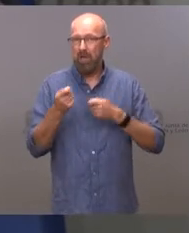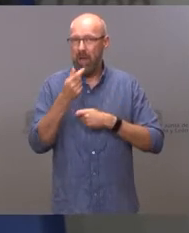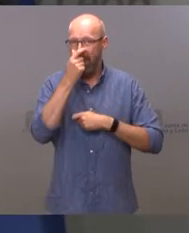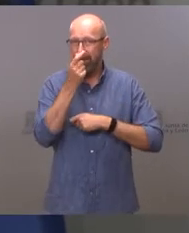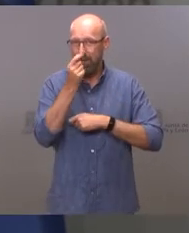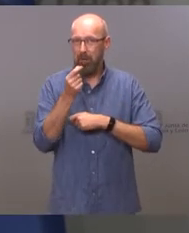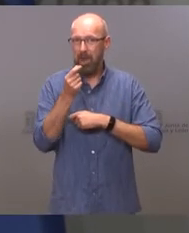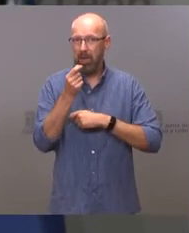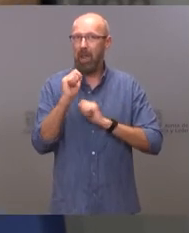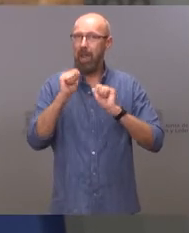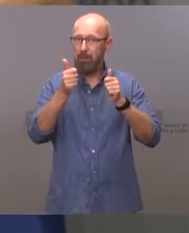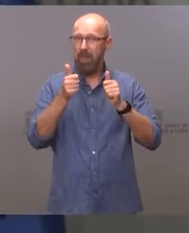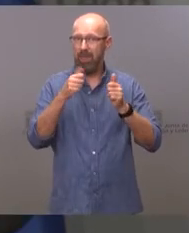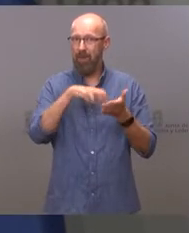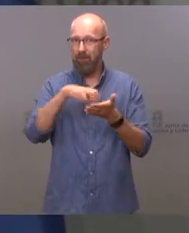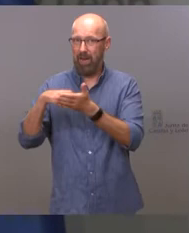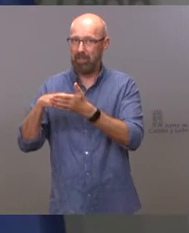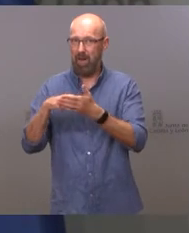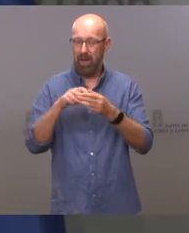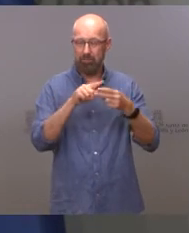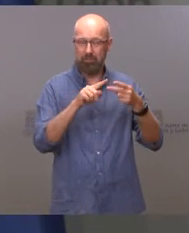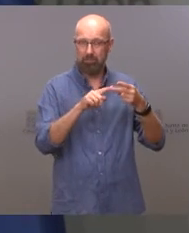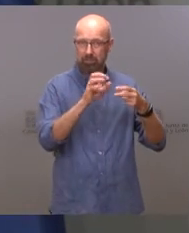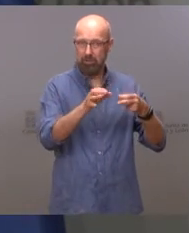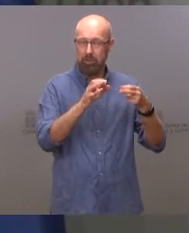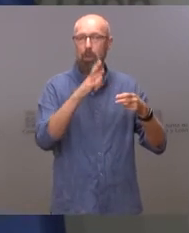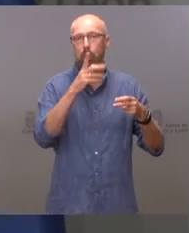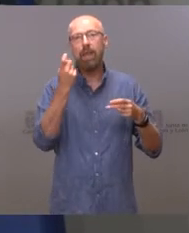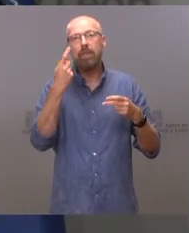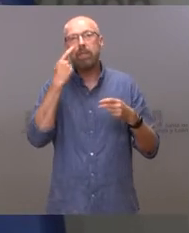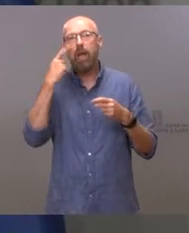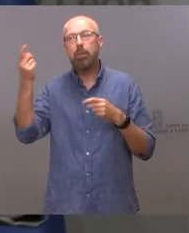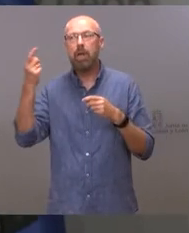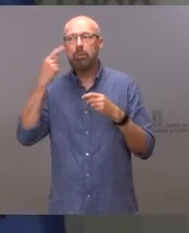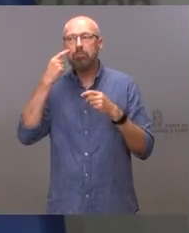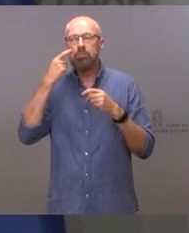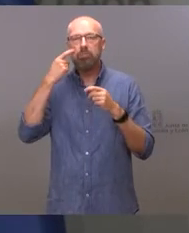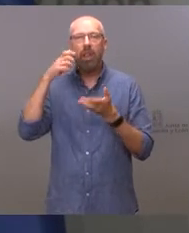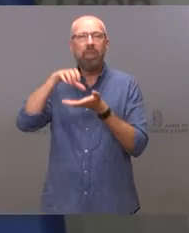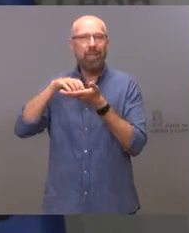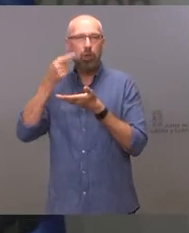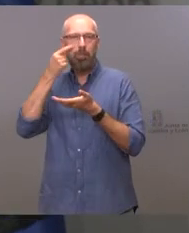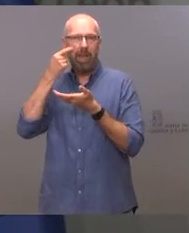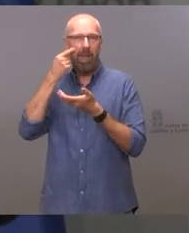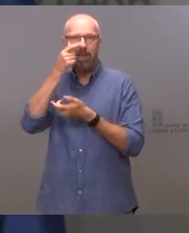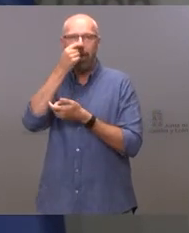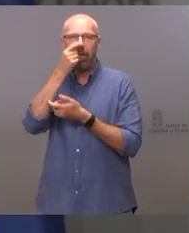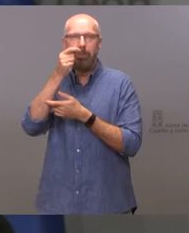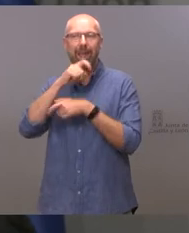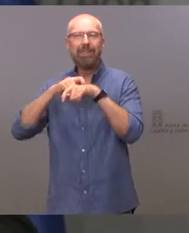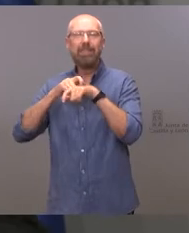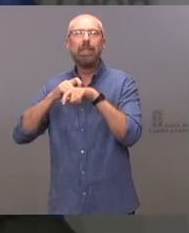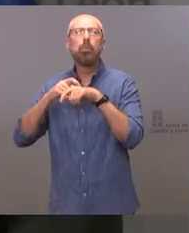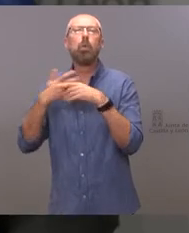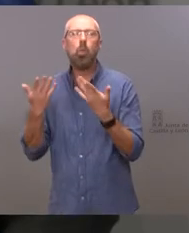necesitas analizar en todos los centros de vigilancia que hay en el mundo de la gripe qué variantes son las que están predominando para elaborar esa